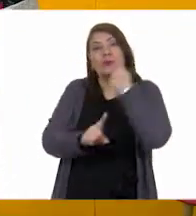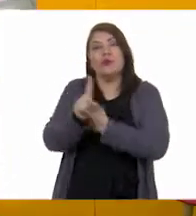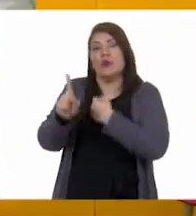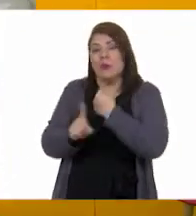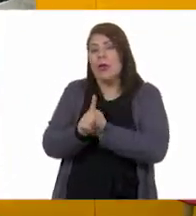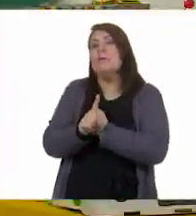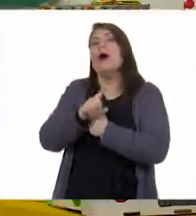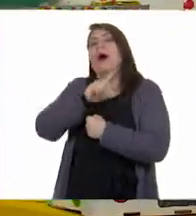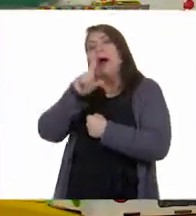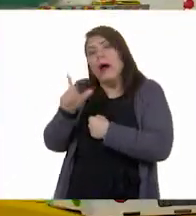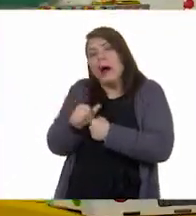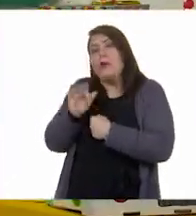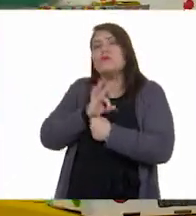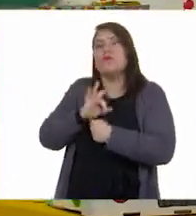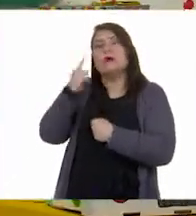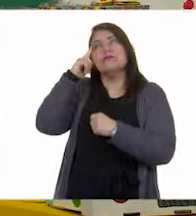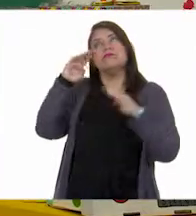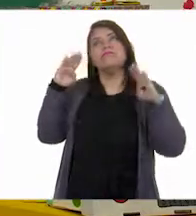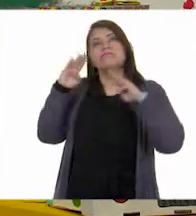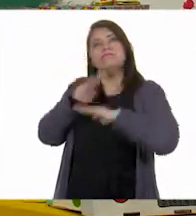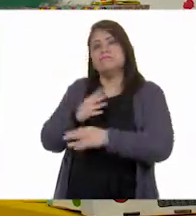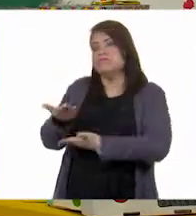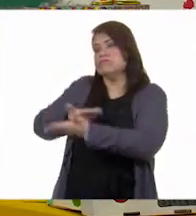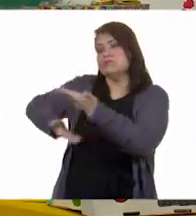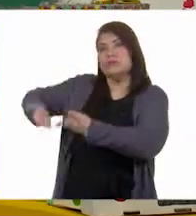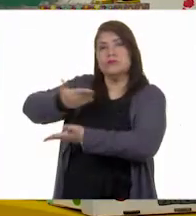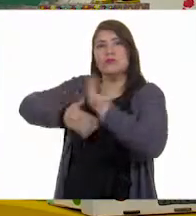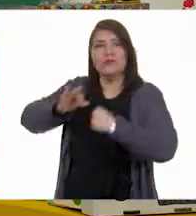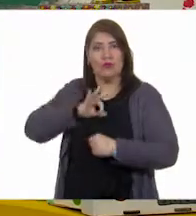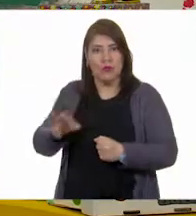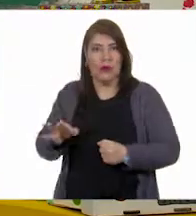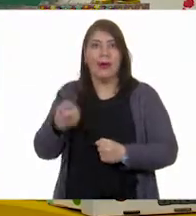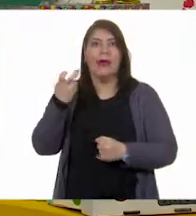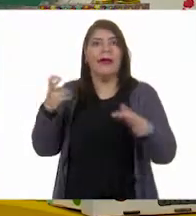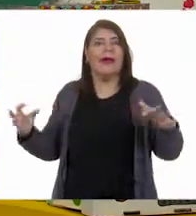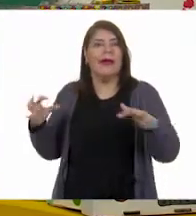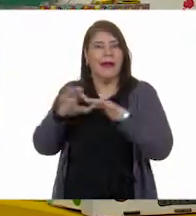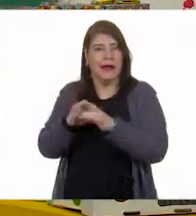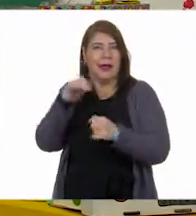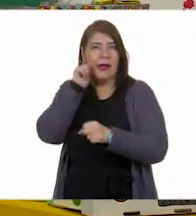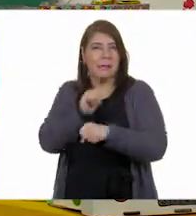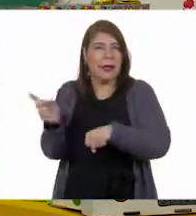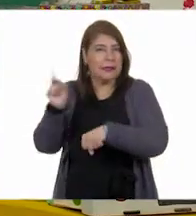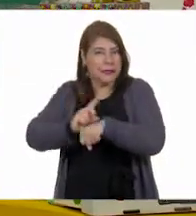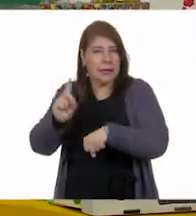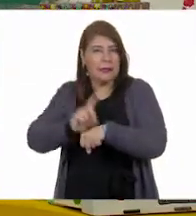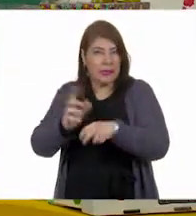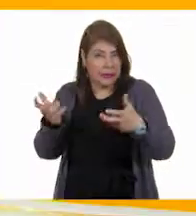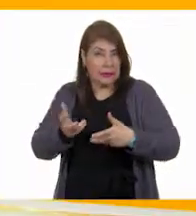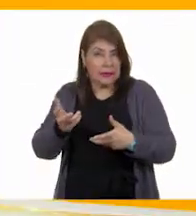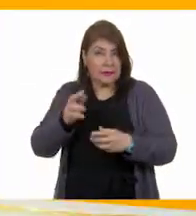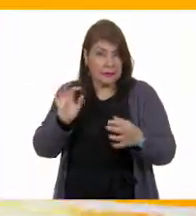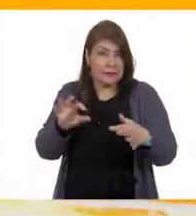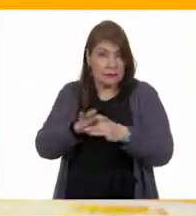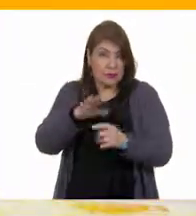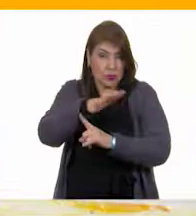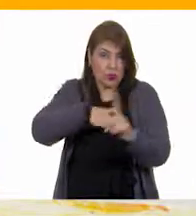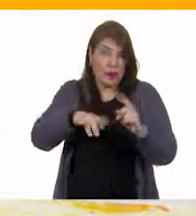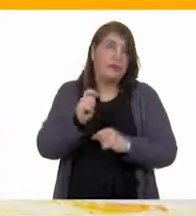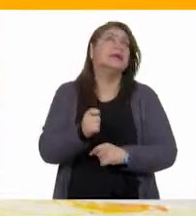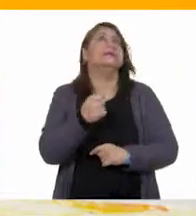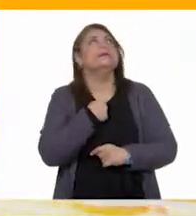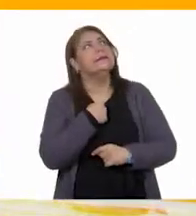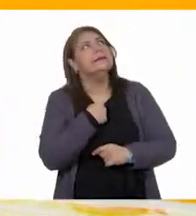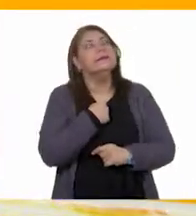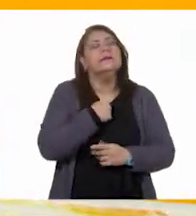convivir esta situación. ¿Se relaciona con lo que vivimos diariamente? Ah, pues yo creo